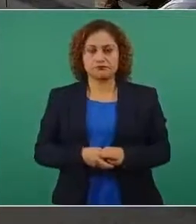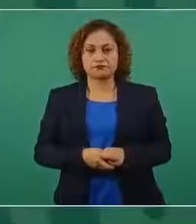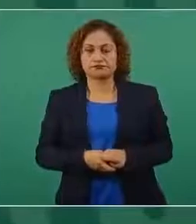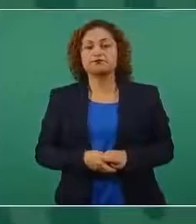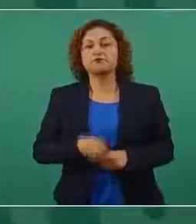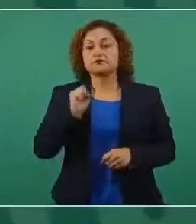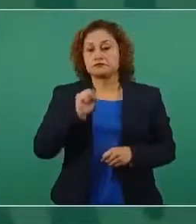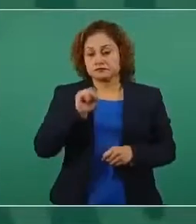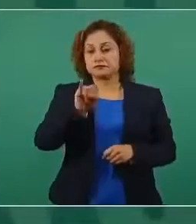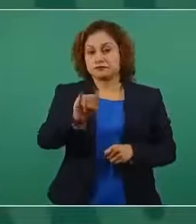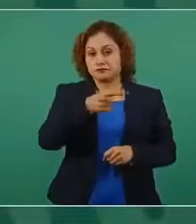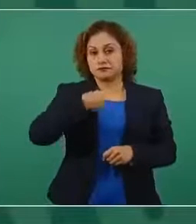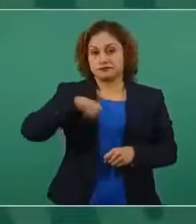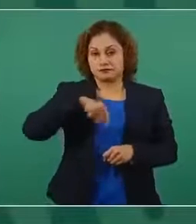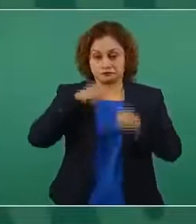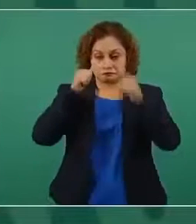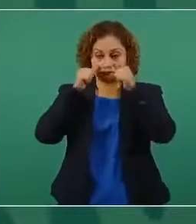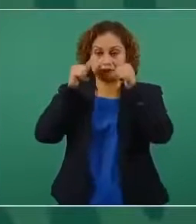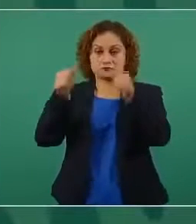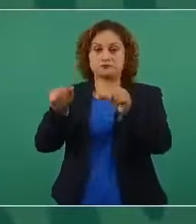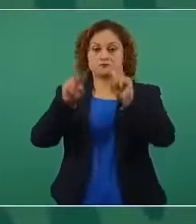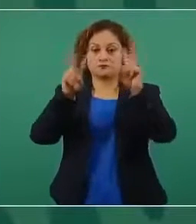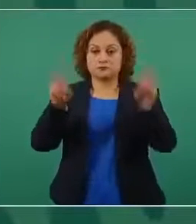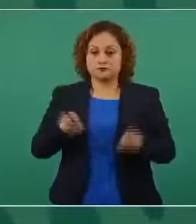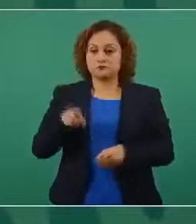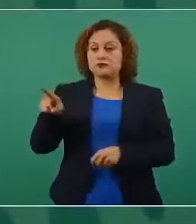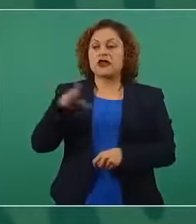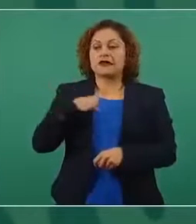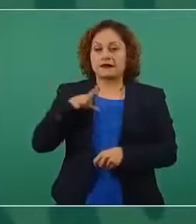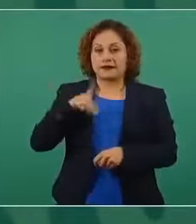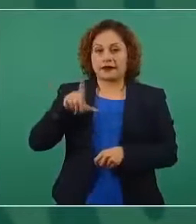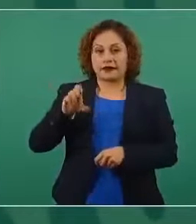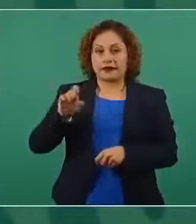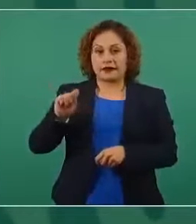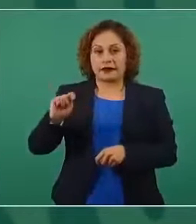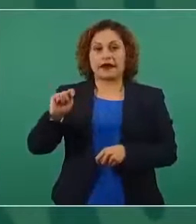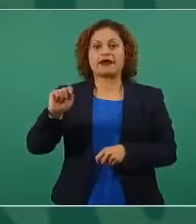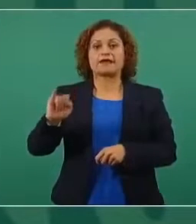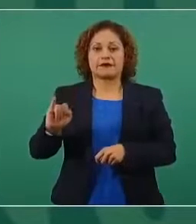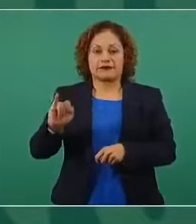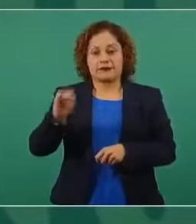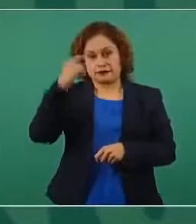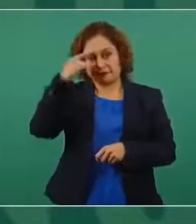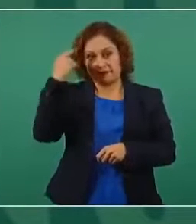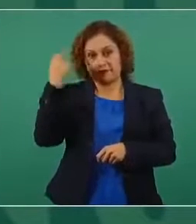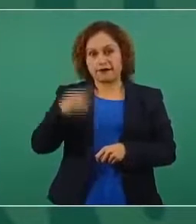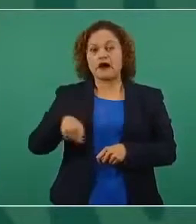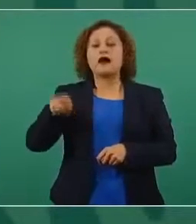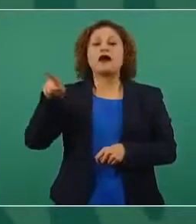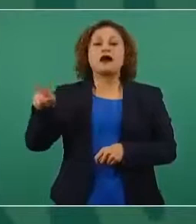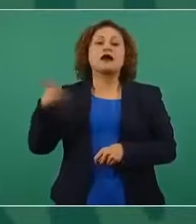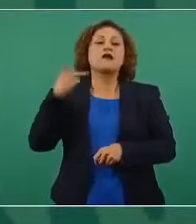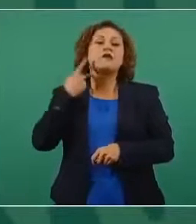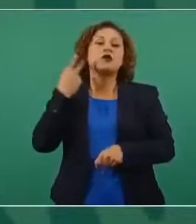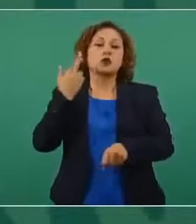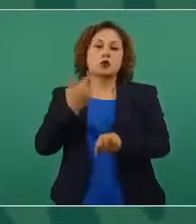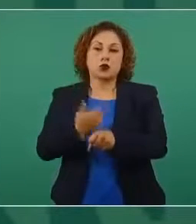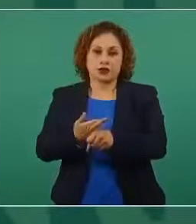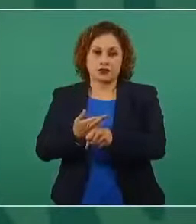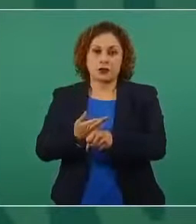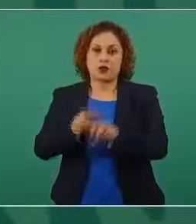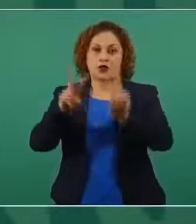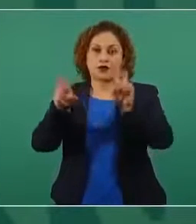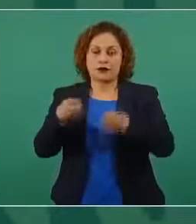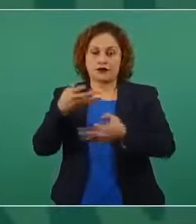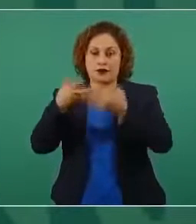vamos a atender aquí está Leti para que el procurador agrario los atienda hoy mismo